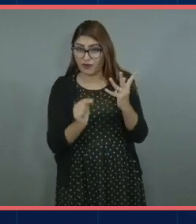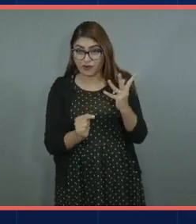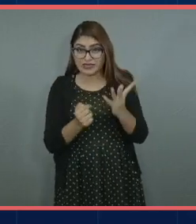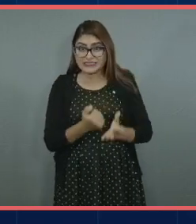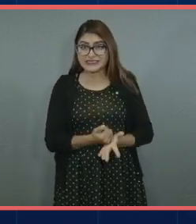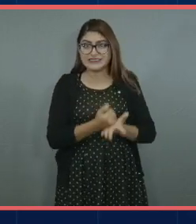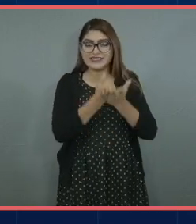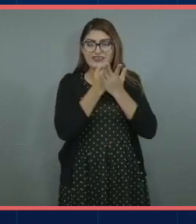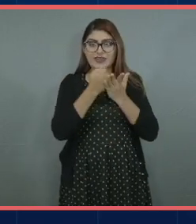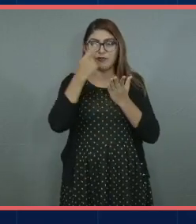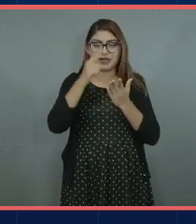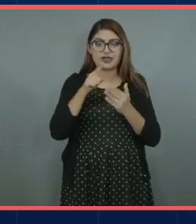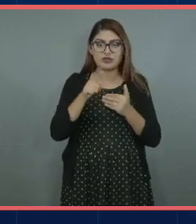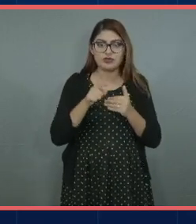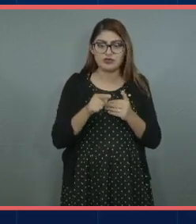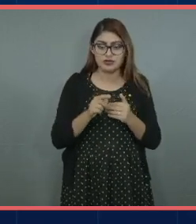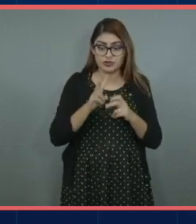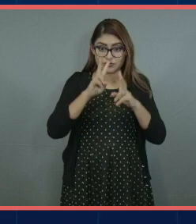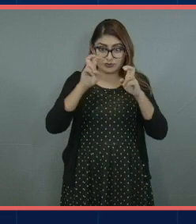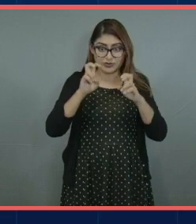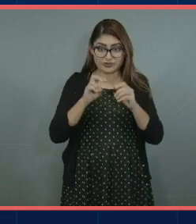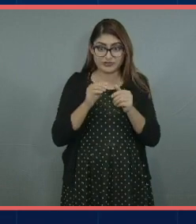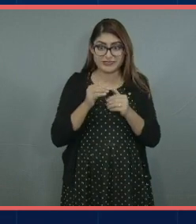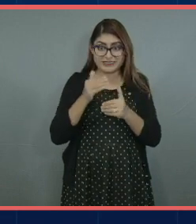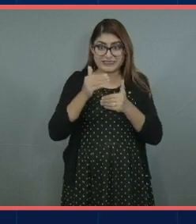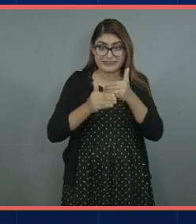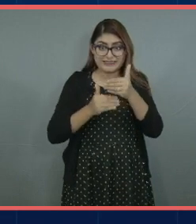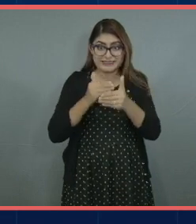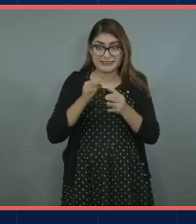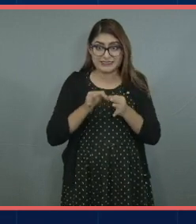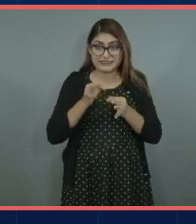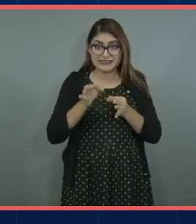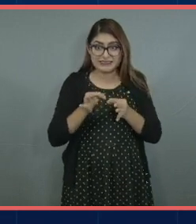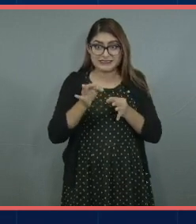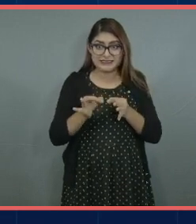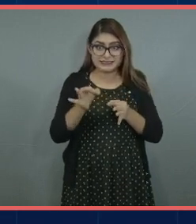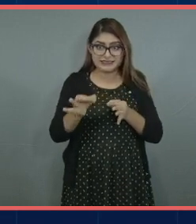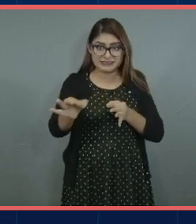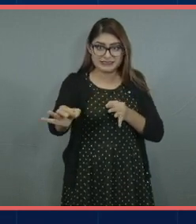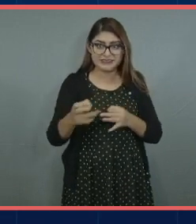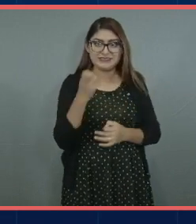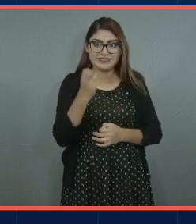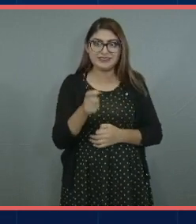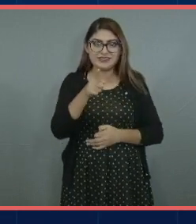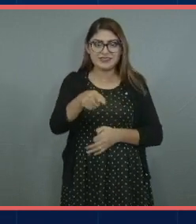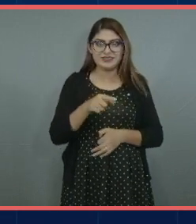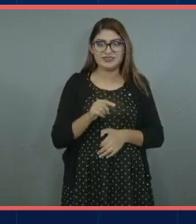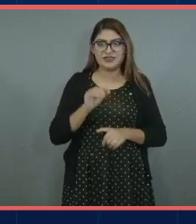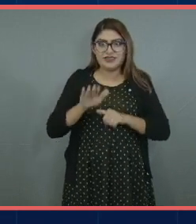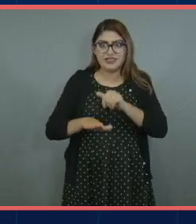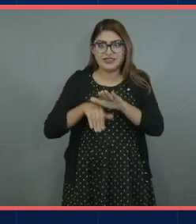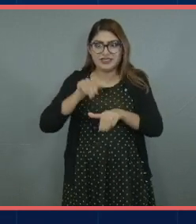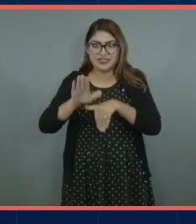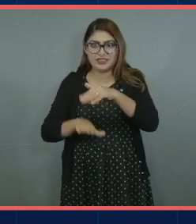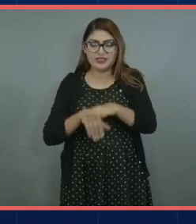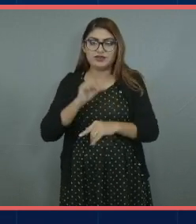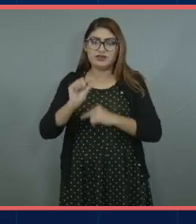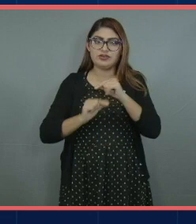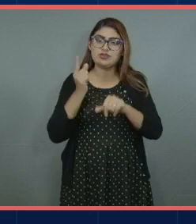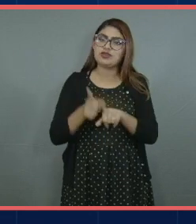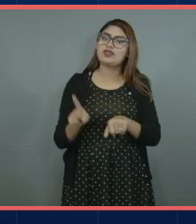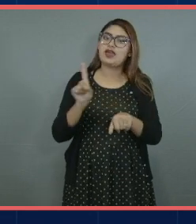ayudando a avanzar un poquito más en esos sueños que quieres cumplir entonces que no se rindan que le echen muchas ganas que tomen